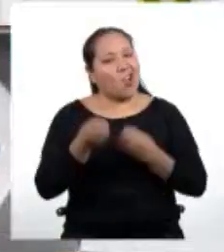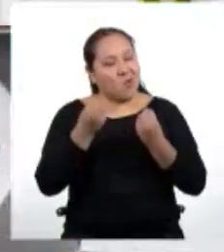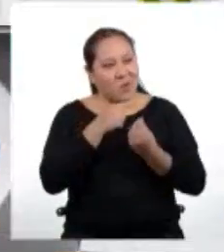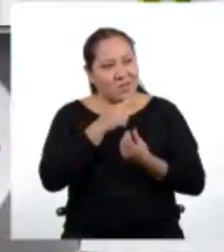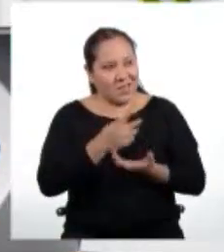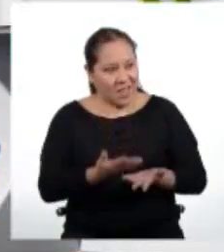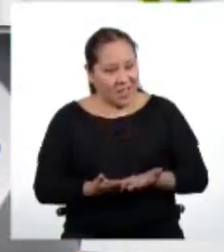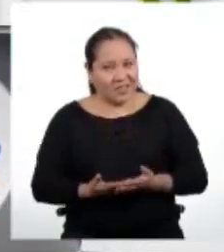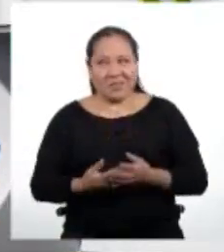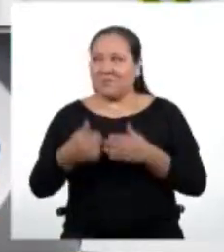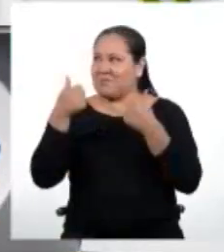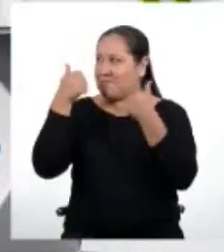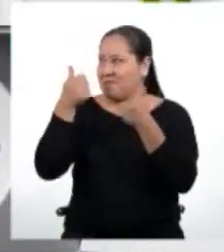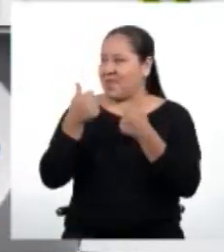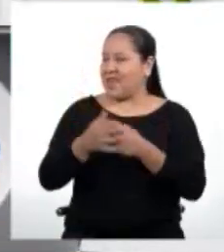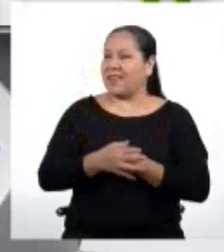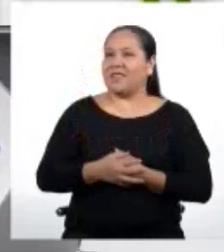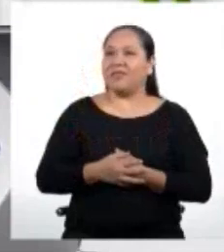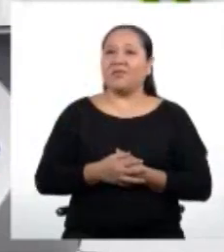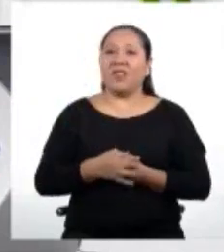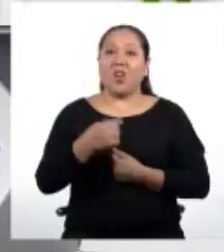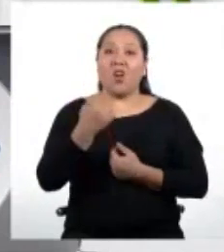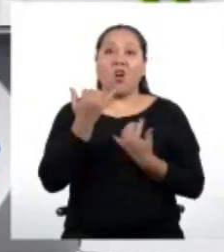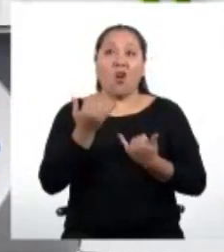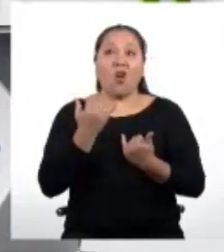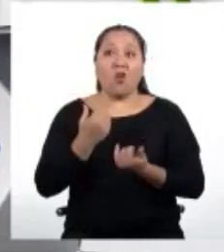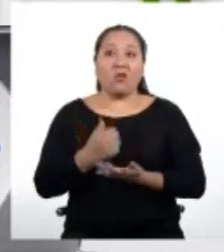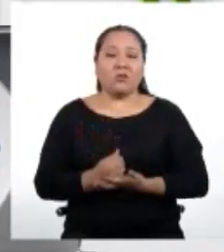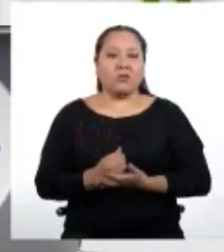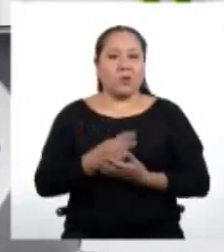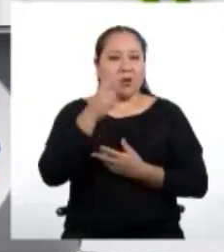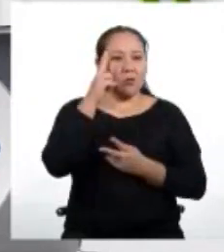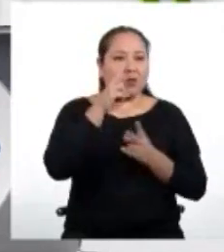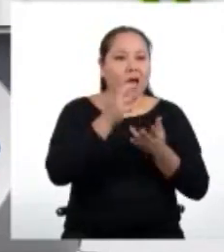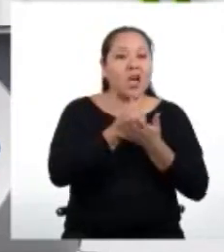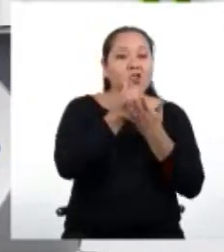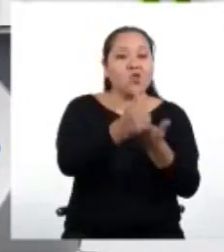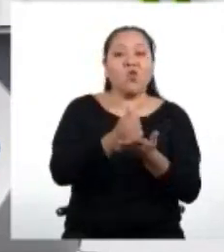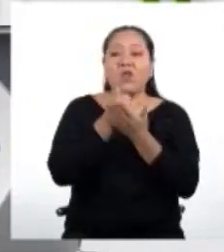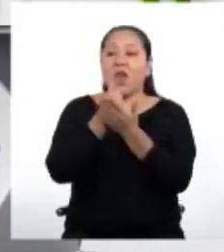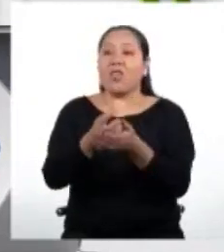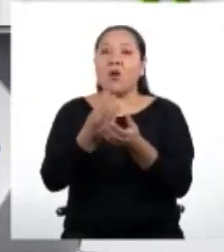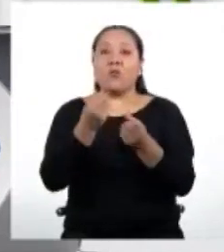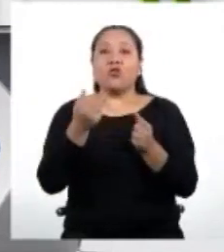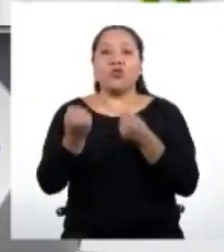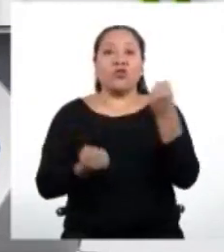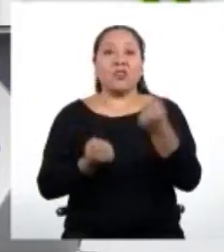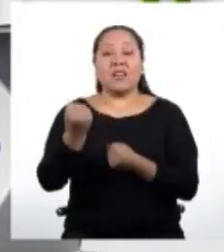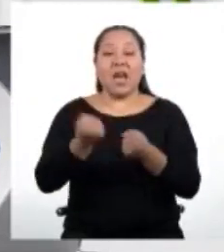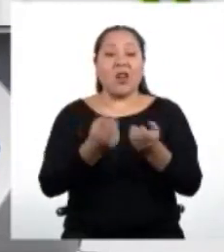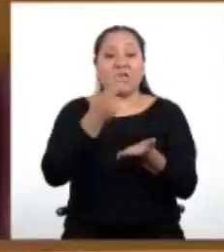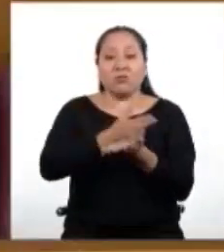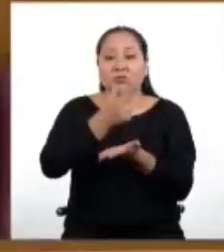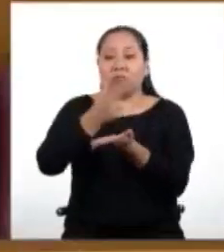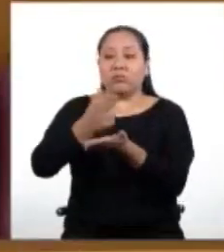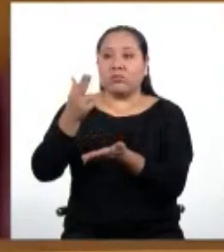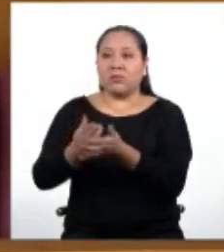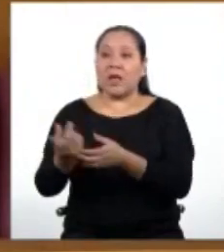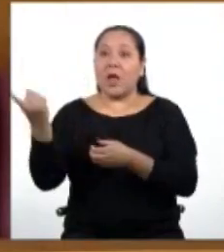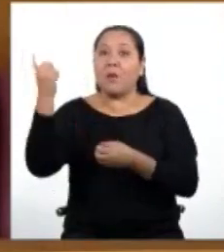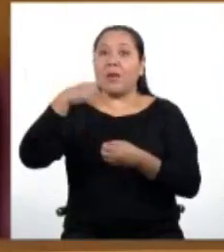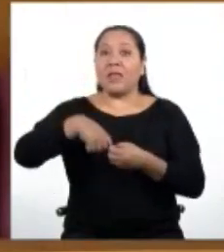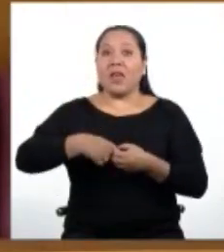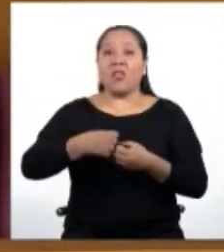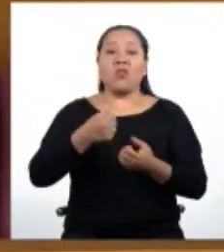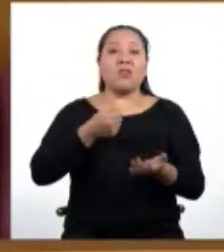yendo? Todo tranquilo, profesor. Hoy estoy ayudando a muchos carros a estacionarse. Están viniendo un montón a hacer sus compras semanales. Nuestra